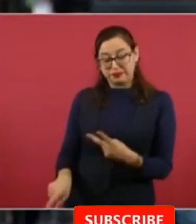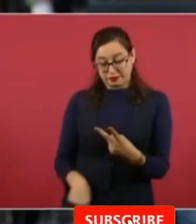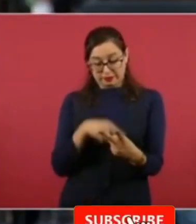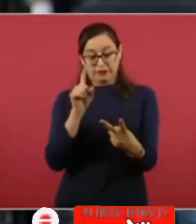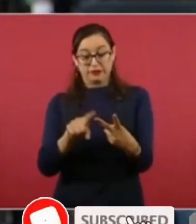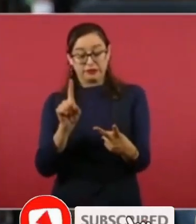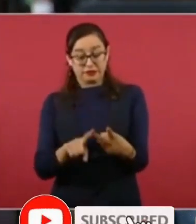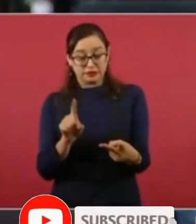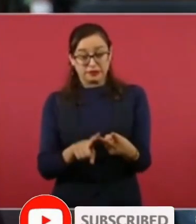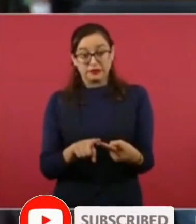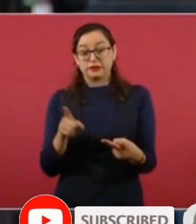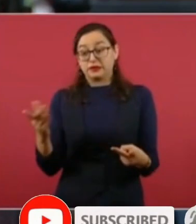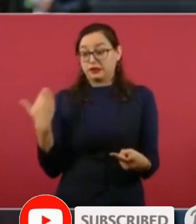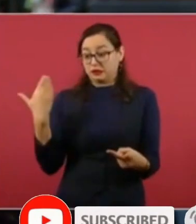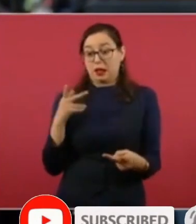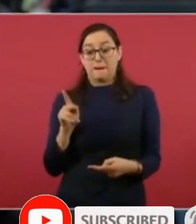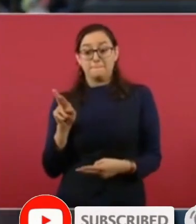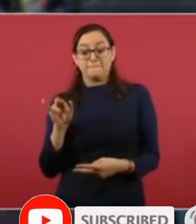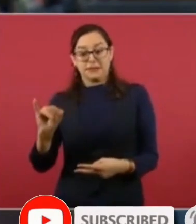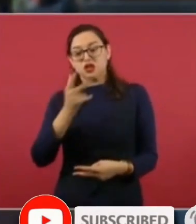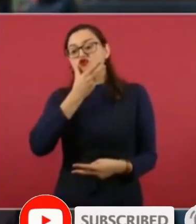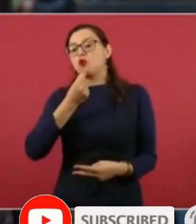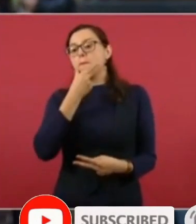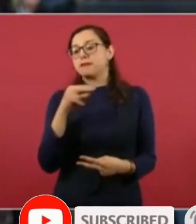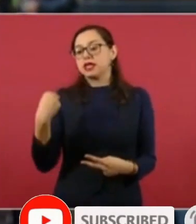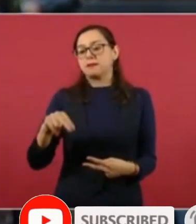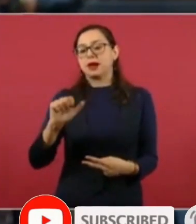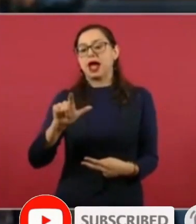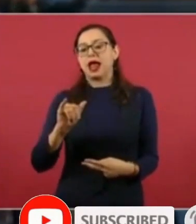presuntamente tendría irregularidades para distribuir dinero